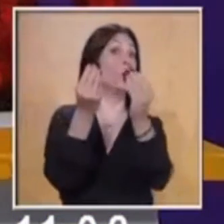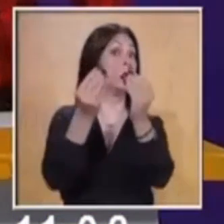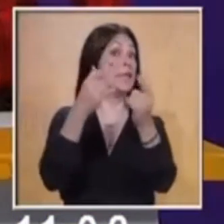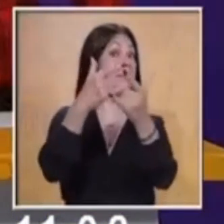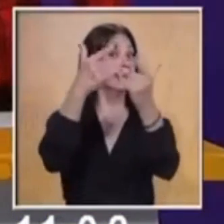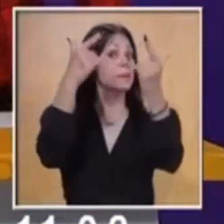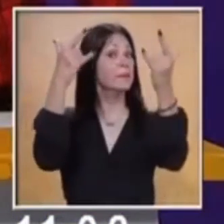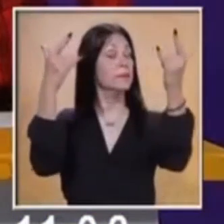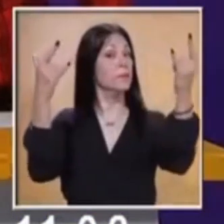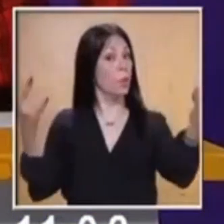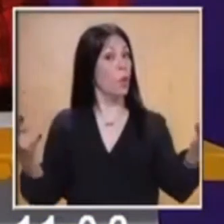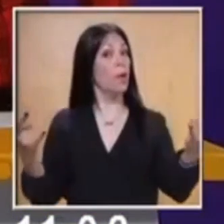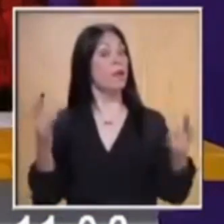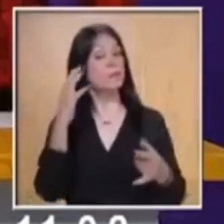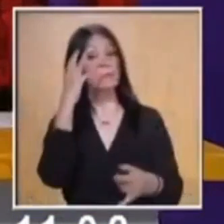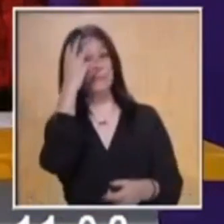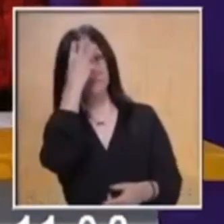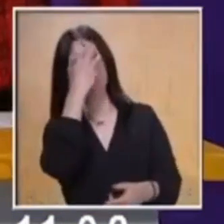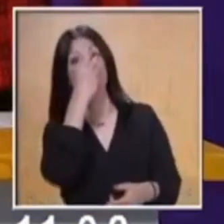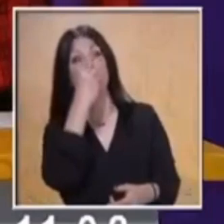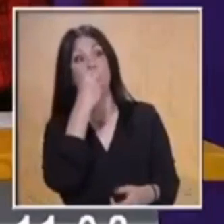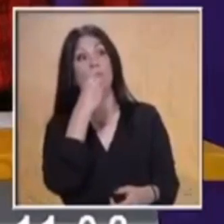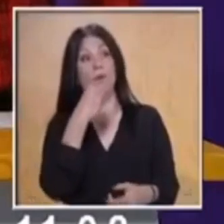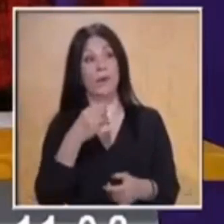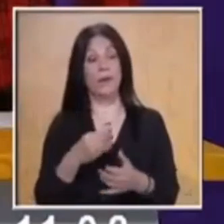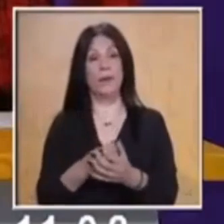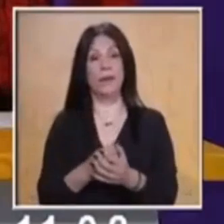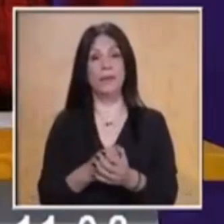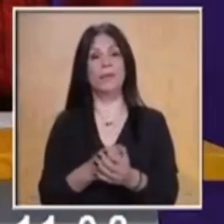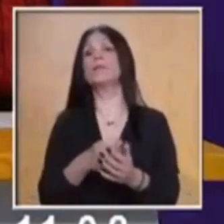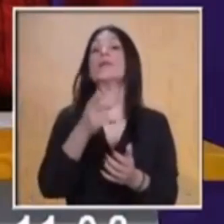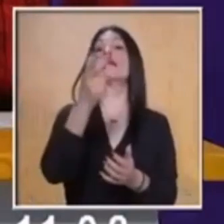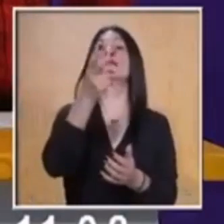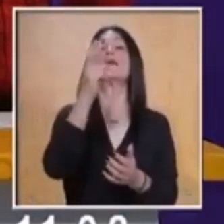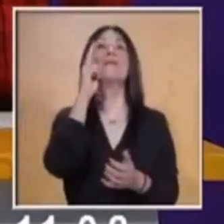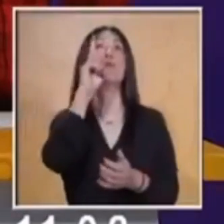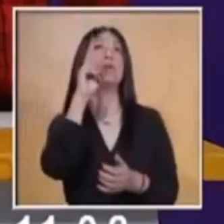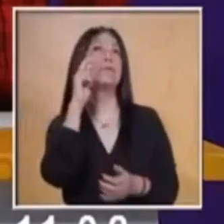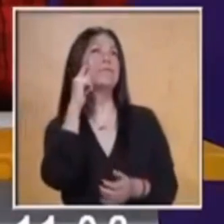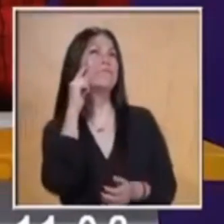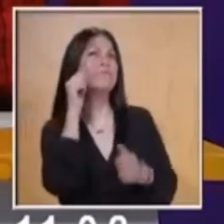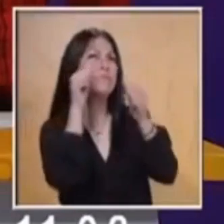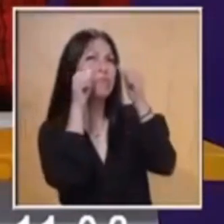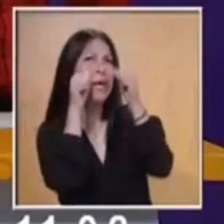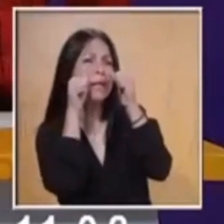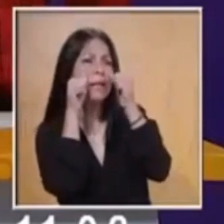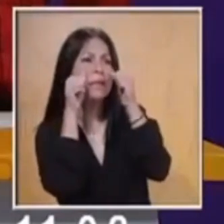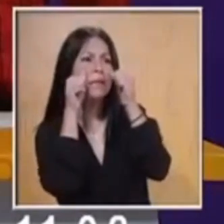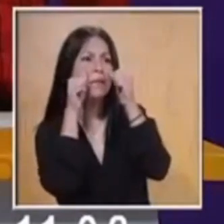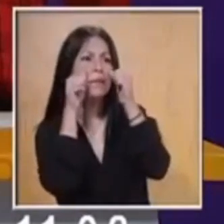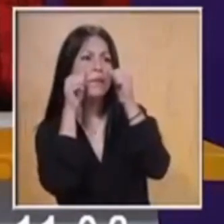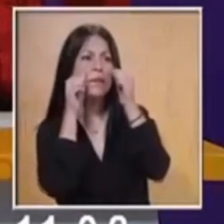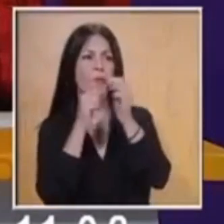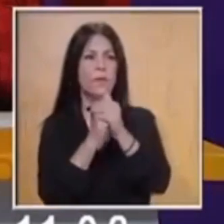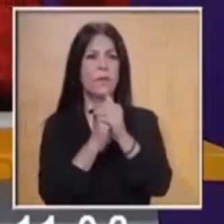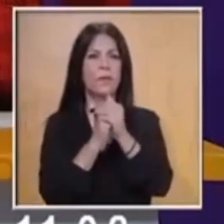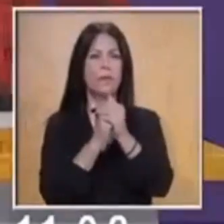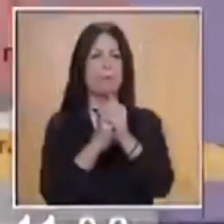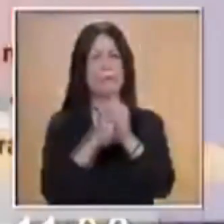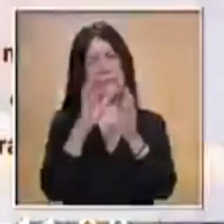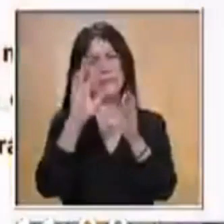interesantes, ¿verdad? Sobre todo como esta que van a escuchar a continuación. Pues empezamos con la Llorona.